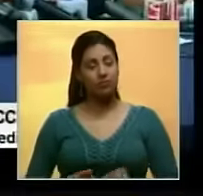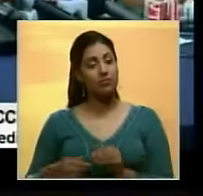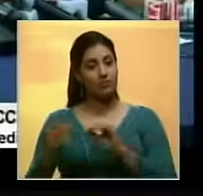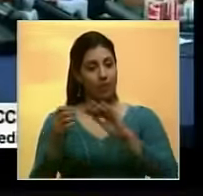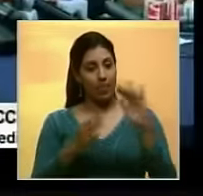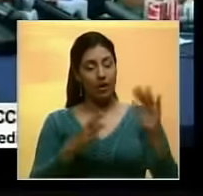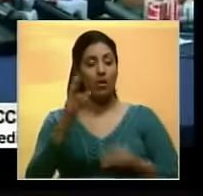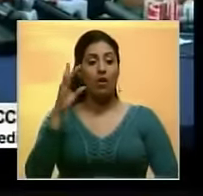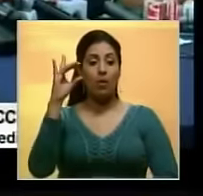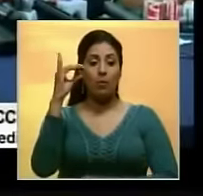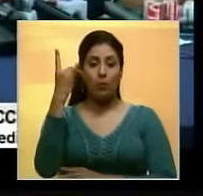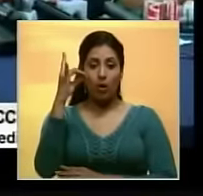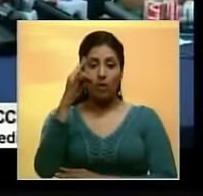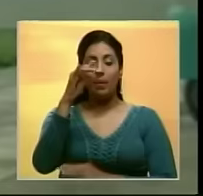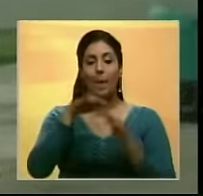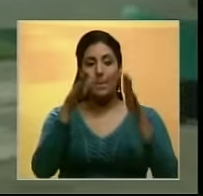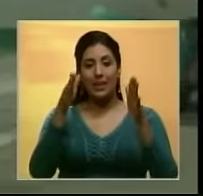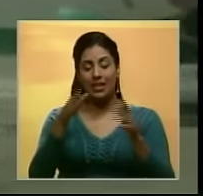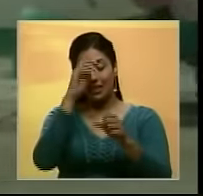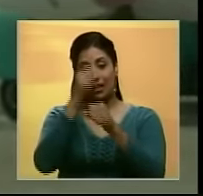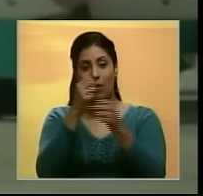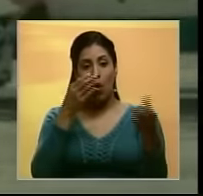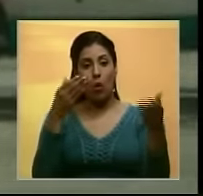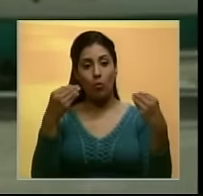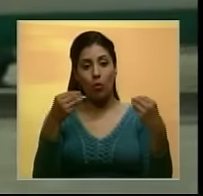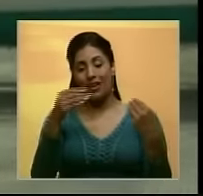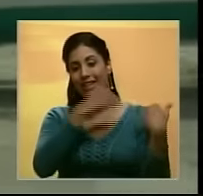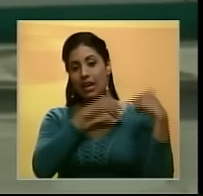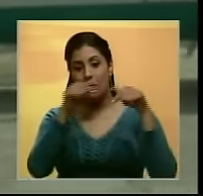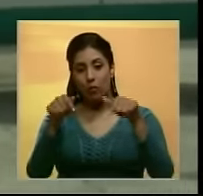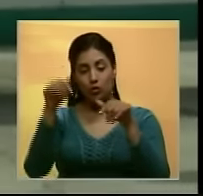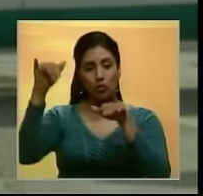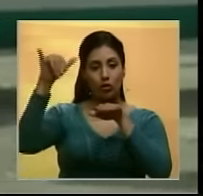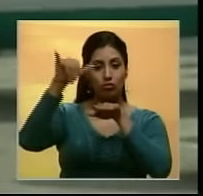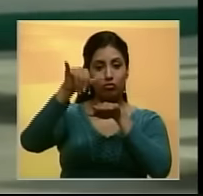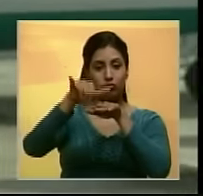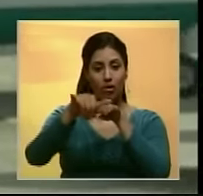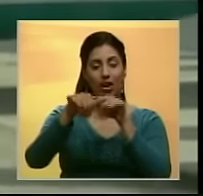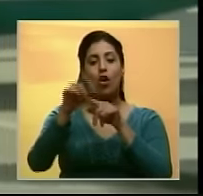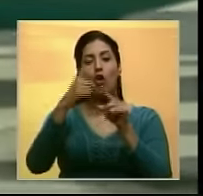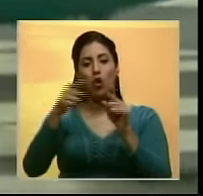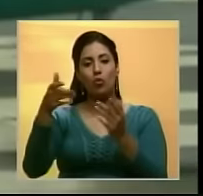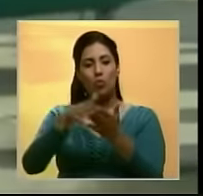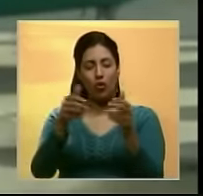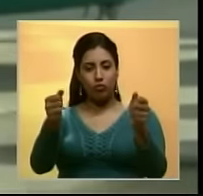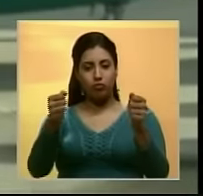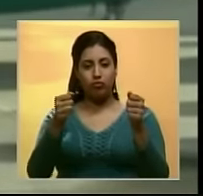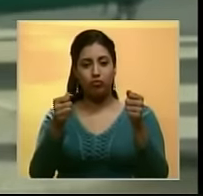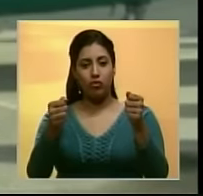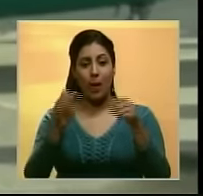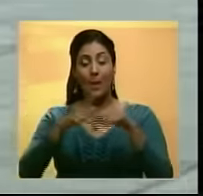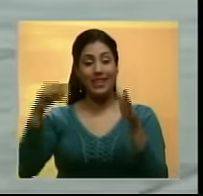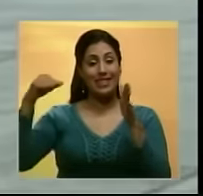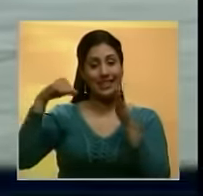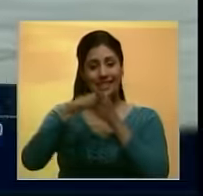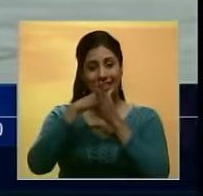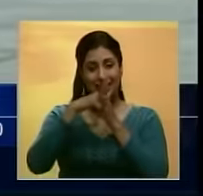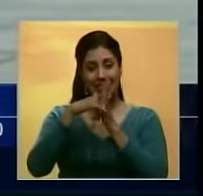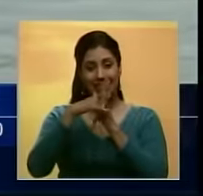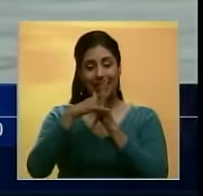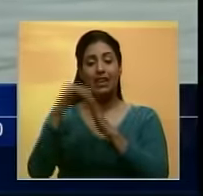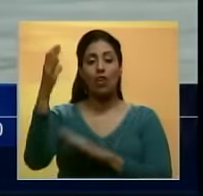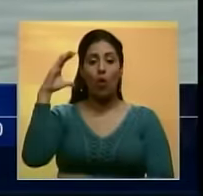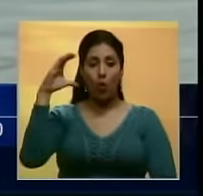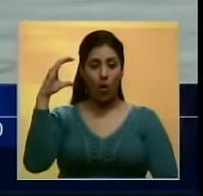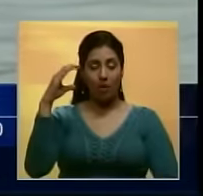En Bolivia, el Ministerio de Obras Públicas responsabilizó a la aerolínea Lamia y al piloto fallecido Miguel Quiroga por el accidente aéreo